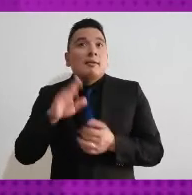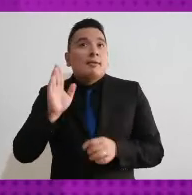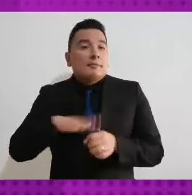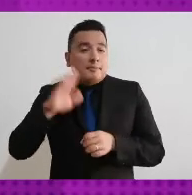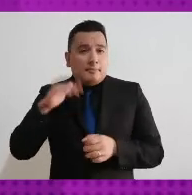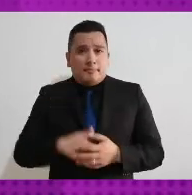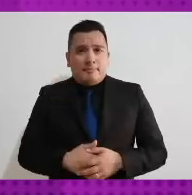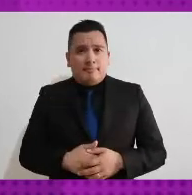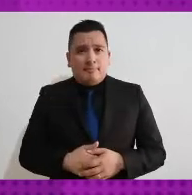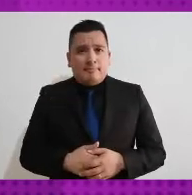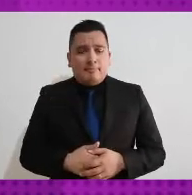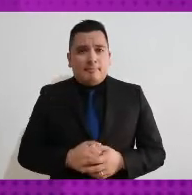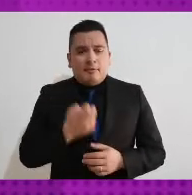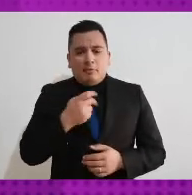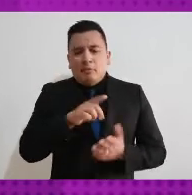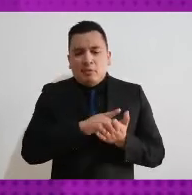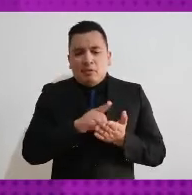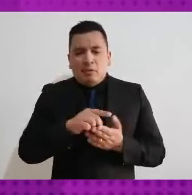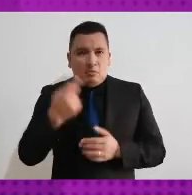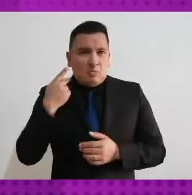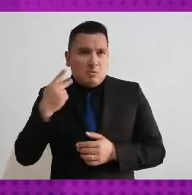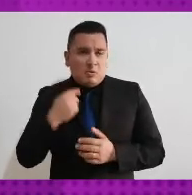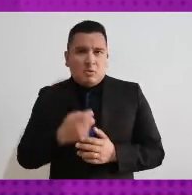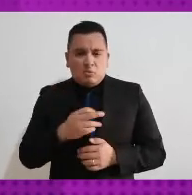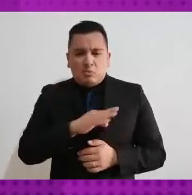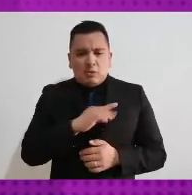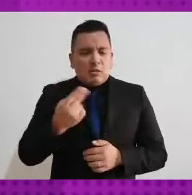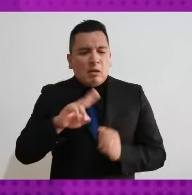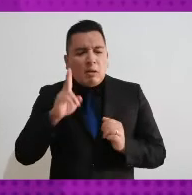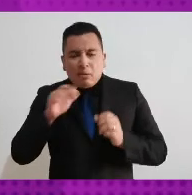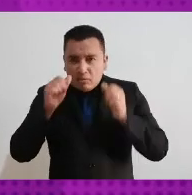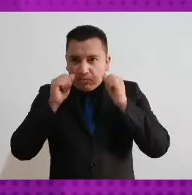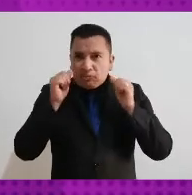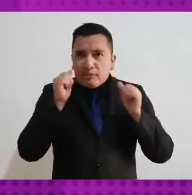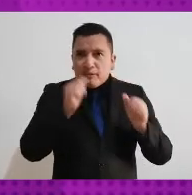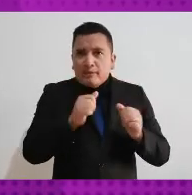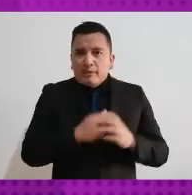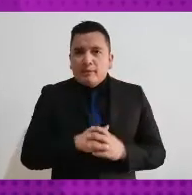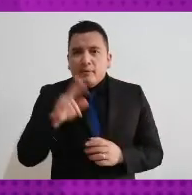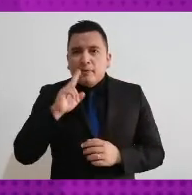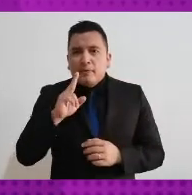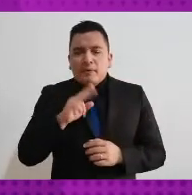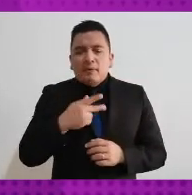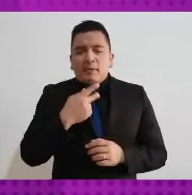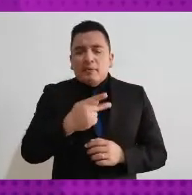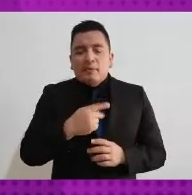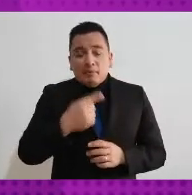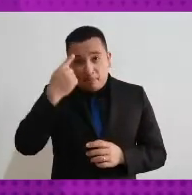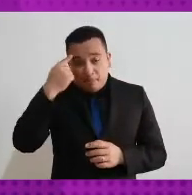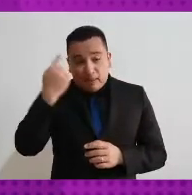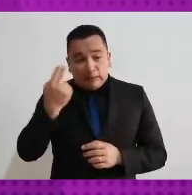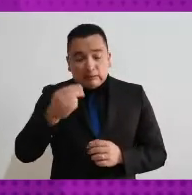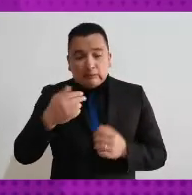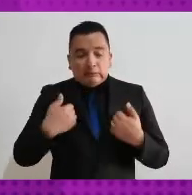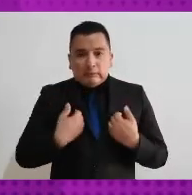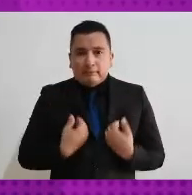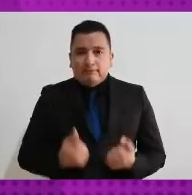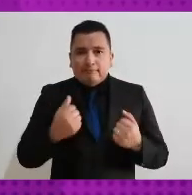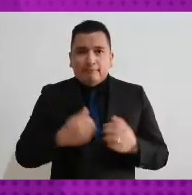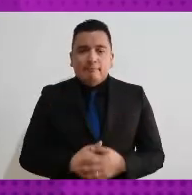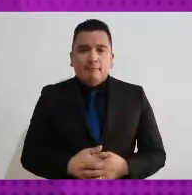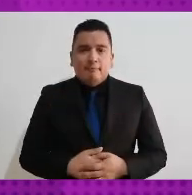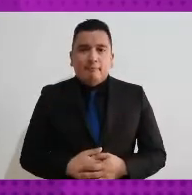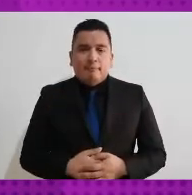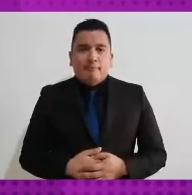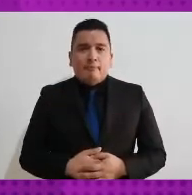así mediante el ejercicio de los derechos políticos es posible escuchar las necesidades de quienes los sostentan para atenderlas es